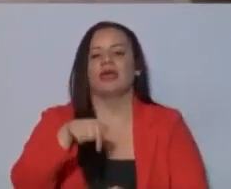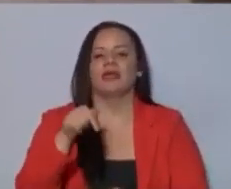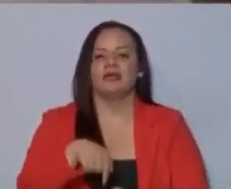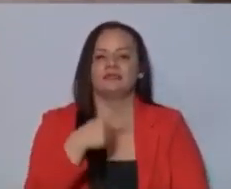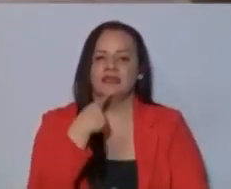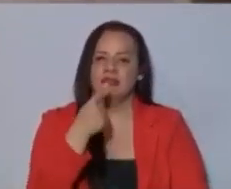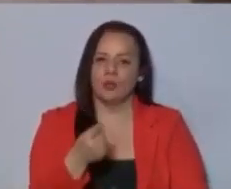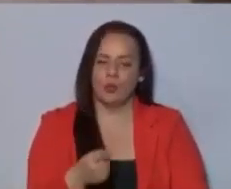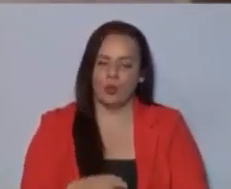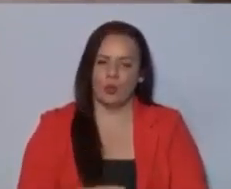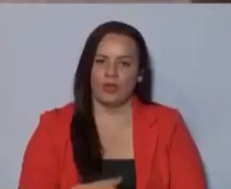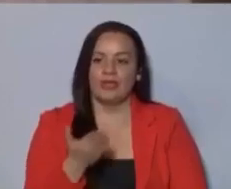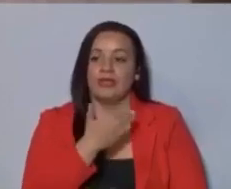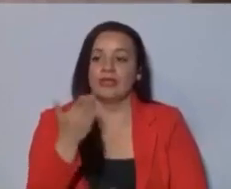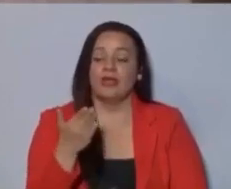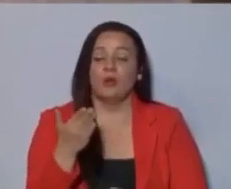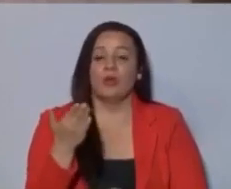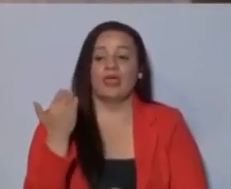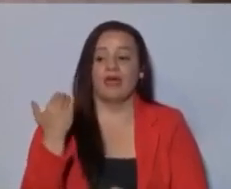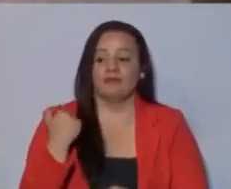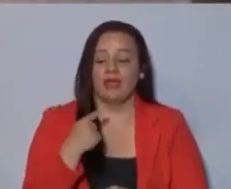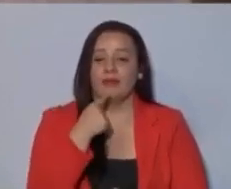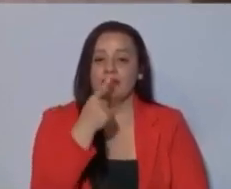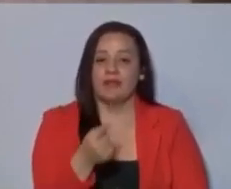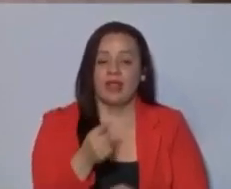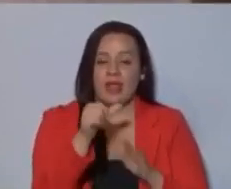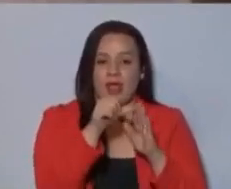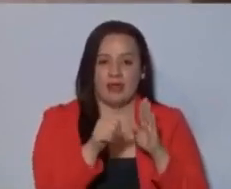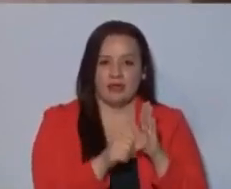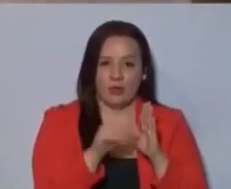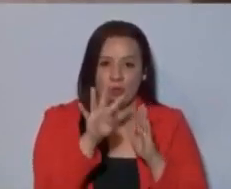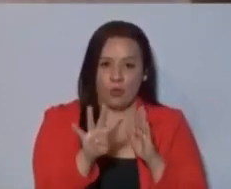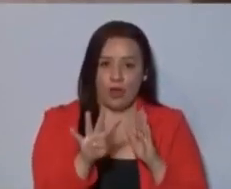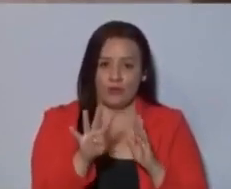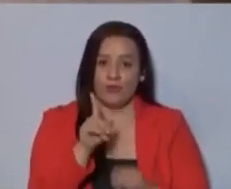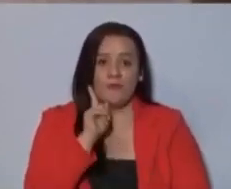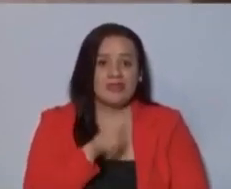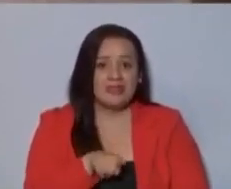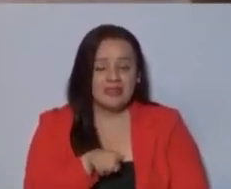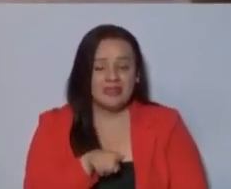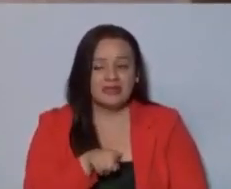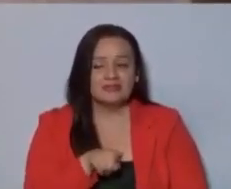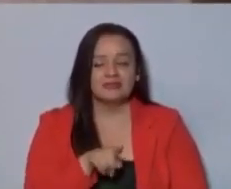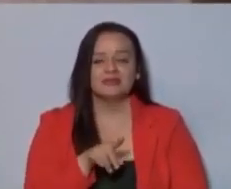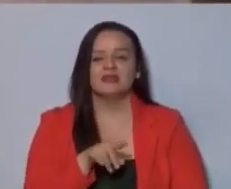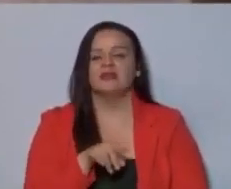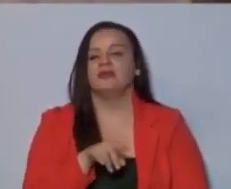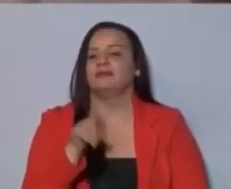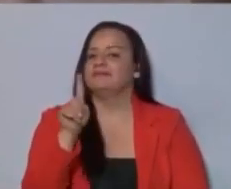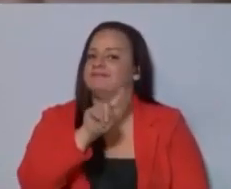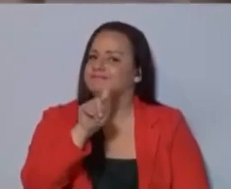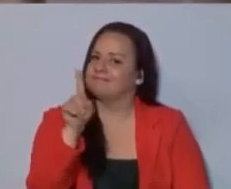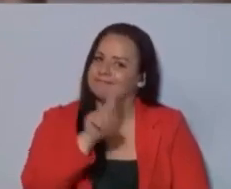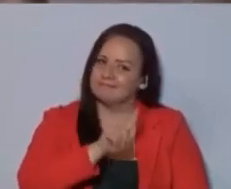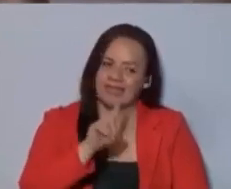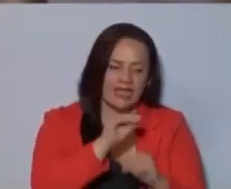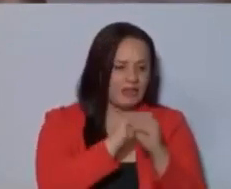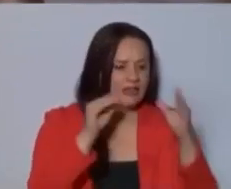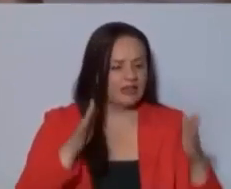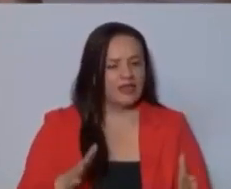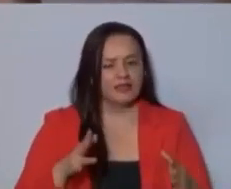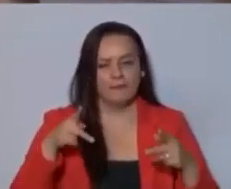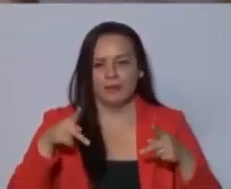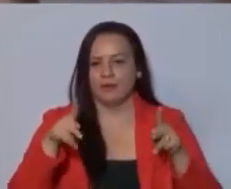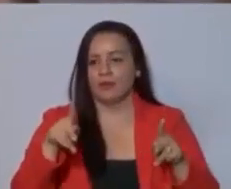indicó que lo que había manifestado en relación con el artículo 4 era mentiras. Y yo a nadie le permito que me